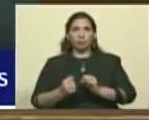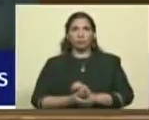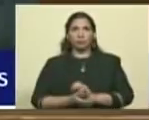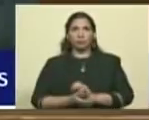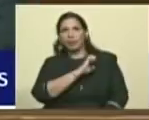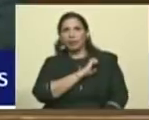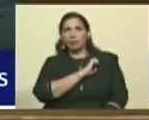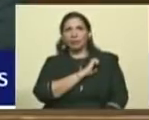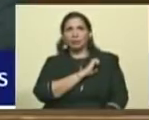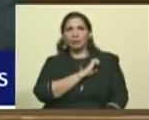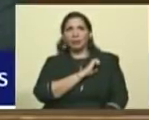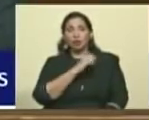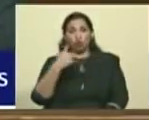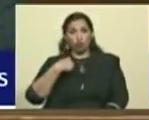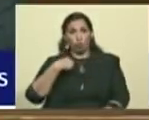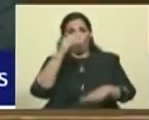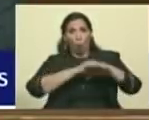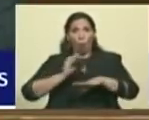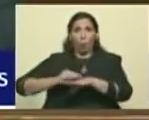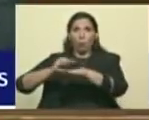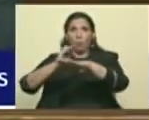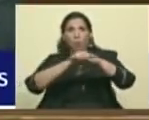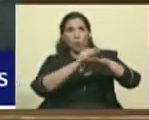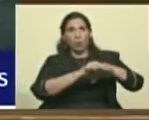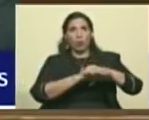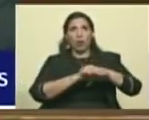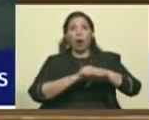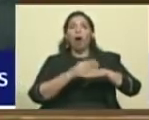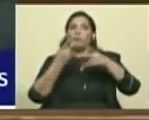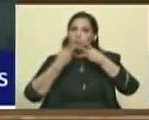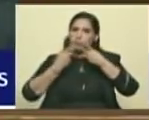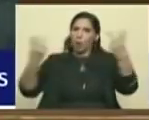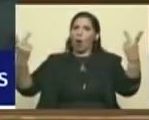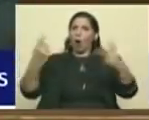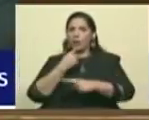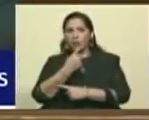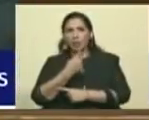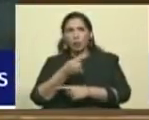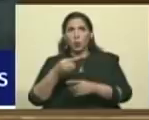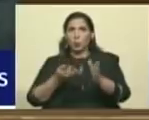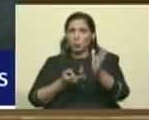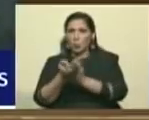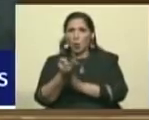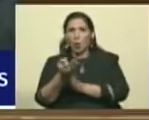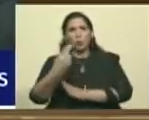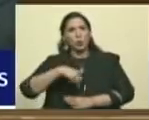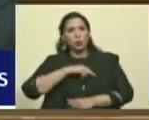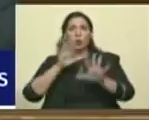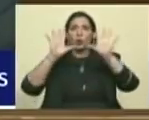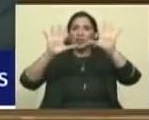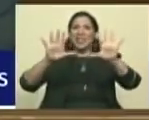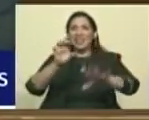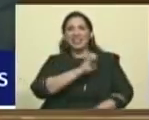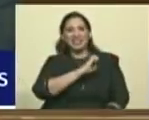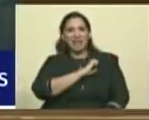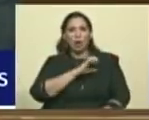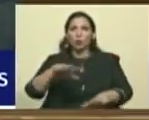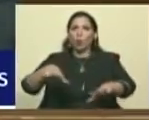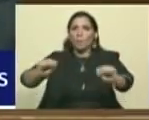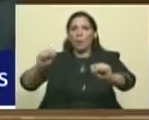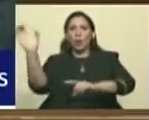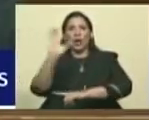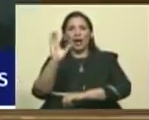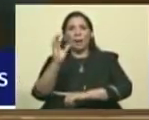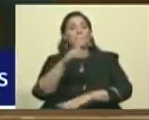aprovechar que lo he convocado, y así lo digo y lo manifiesto, el 10 de enero tomamos Caracas nosotros. El